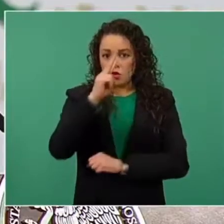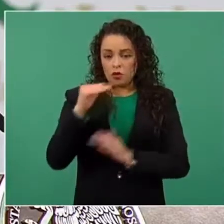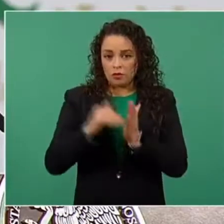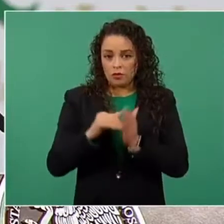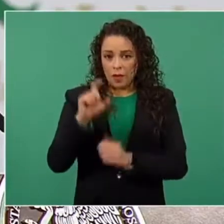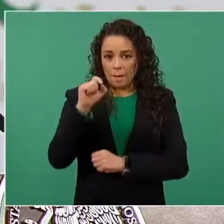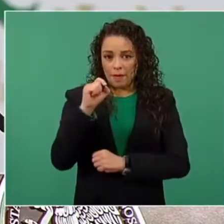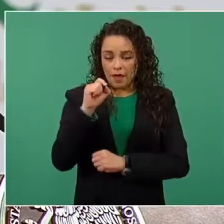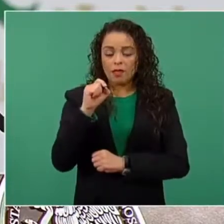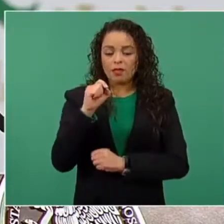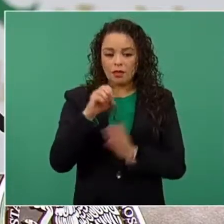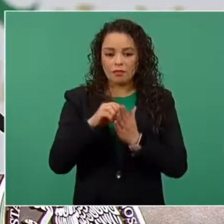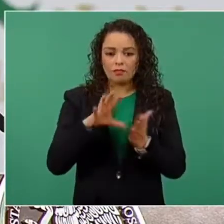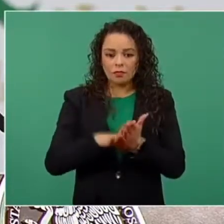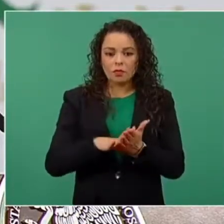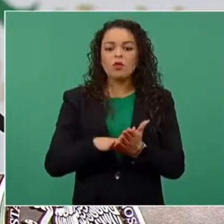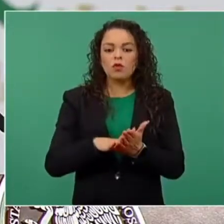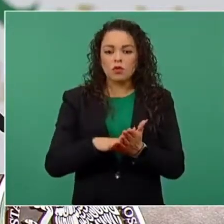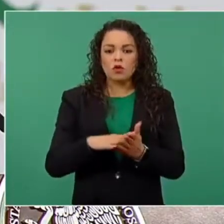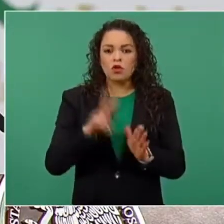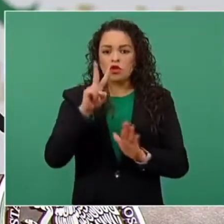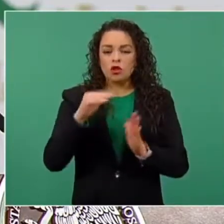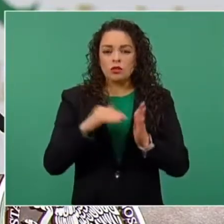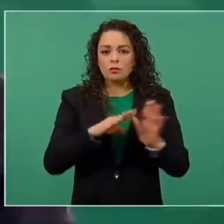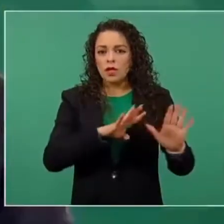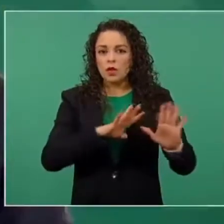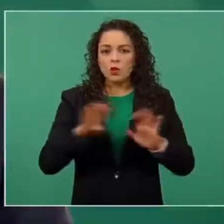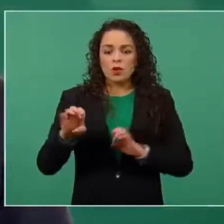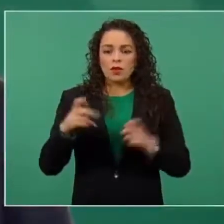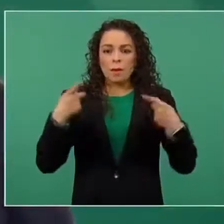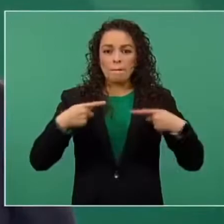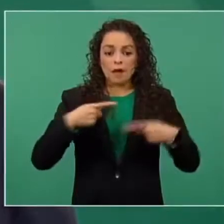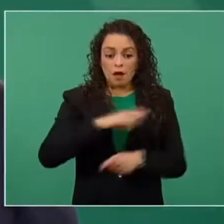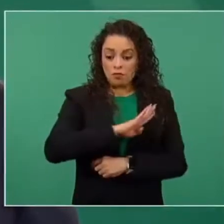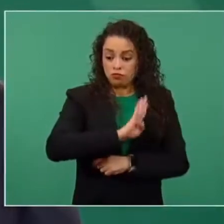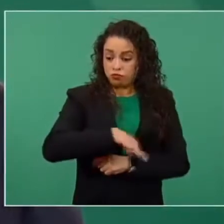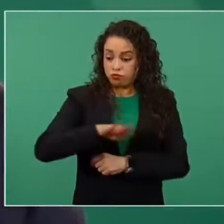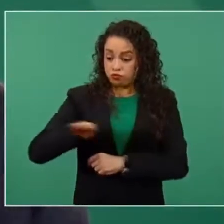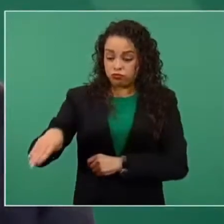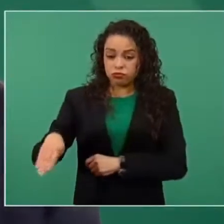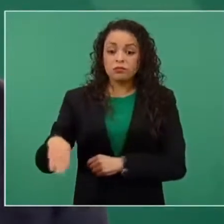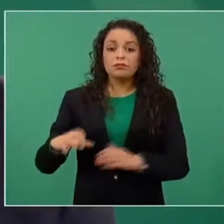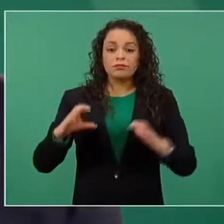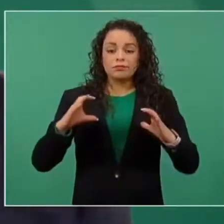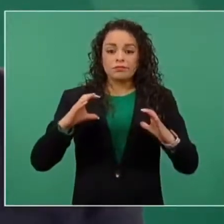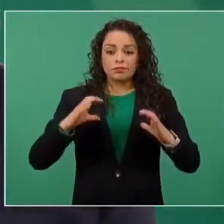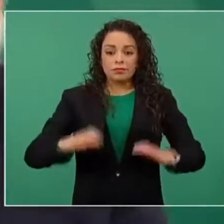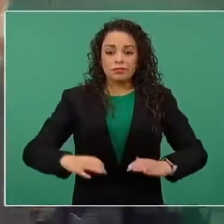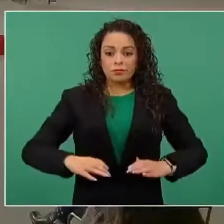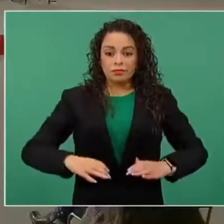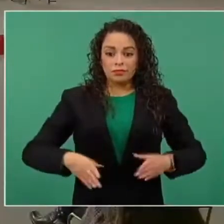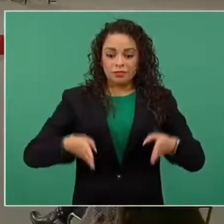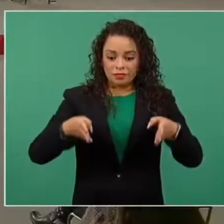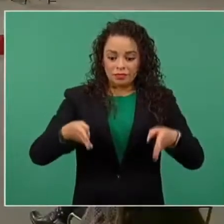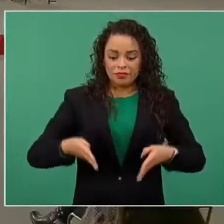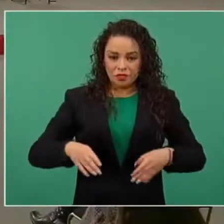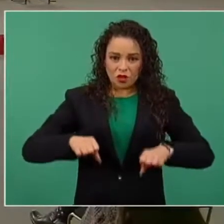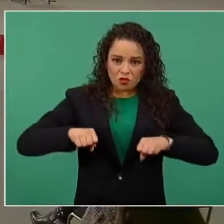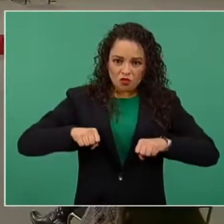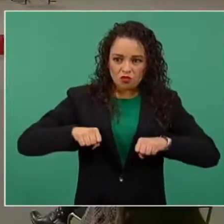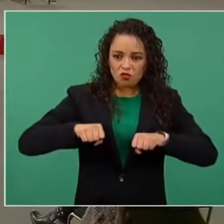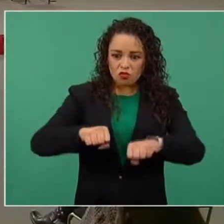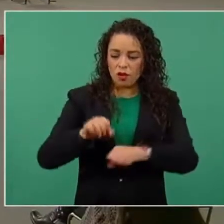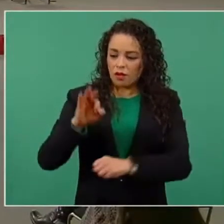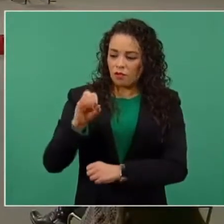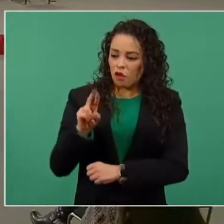9 mil 400 cuerpos de personas fallecidas en las cámaras frigoríficas o en las planchas de los servicios forenses de